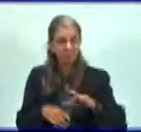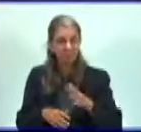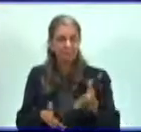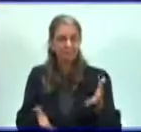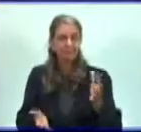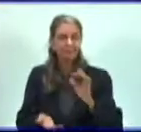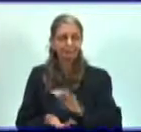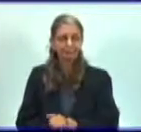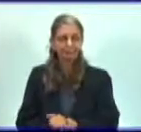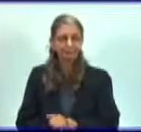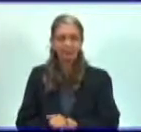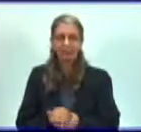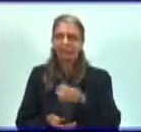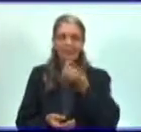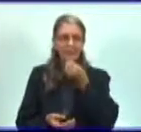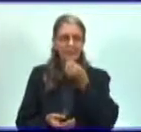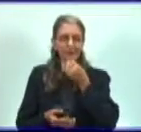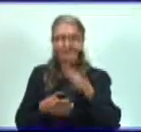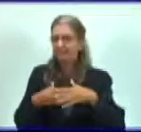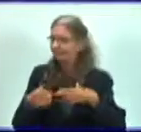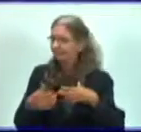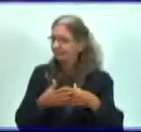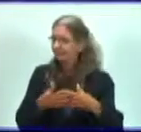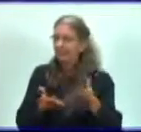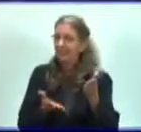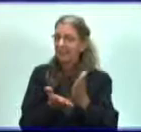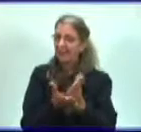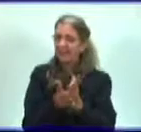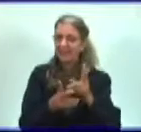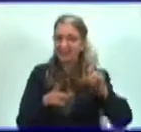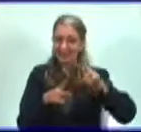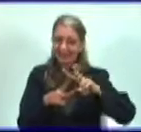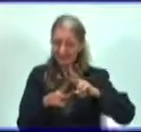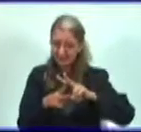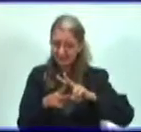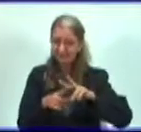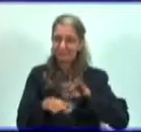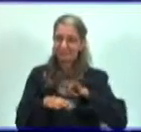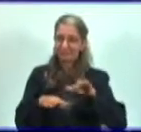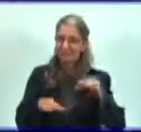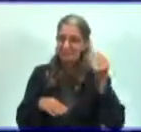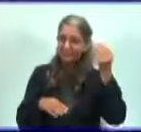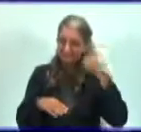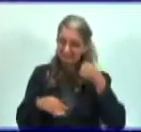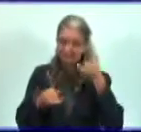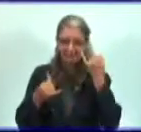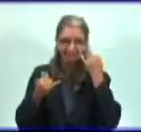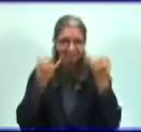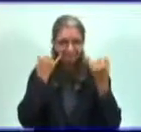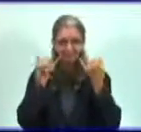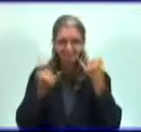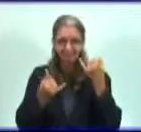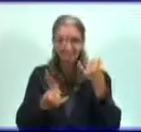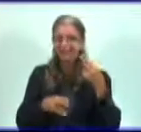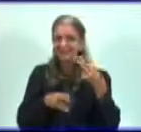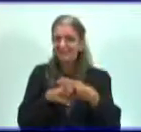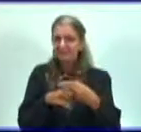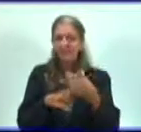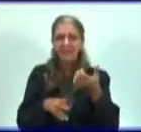utilizando las teleclases. ¿Ya lo identificaste? Perfecto. El SARS-CoV-2,